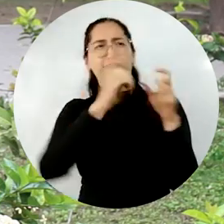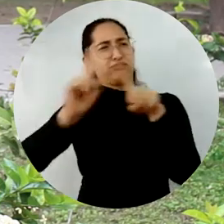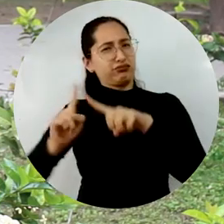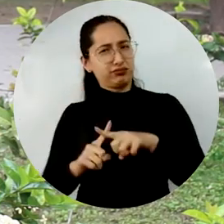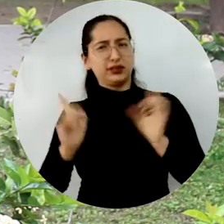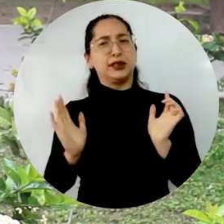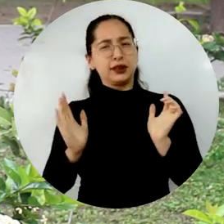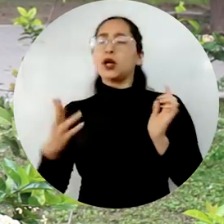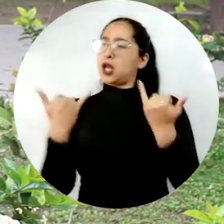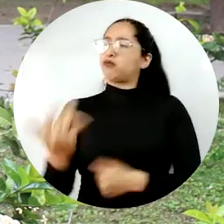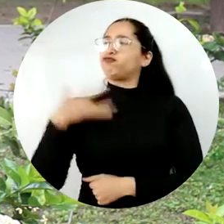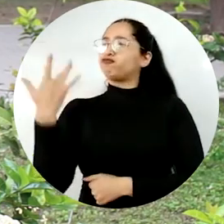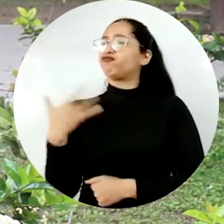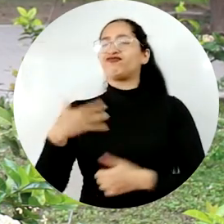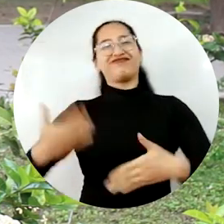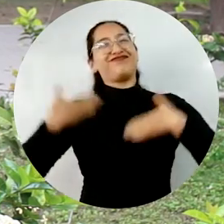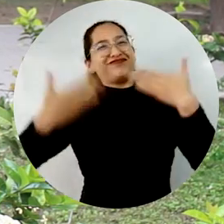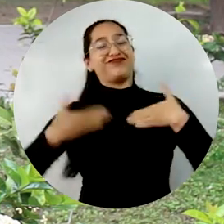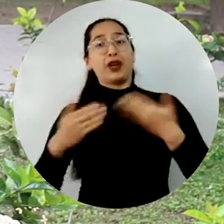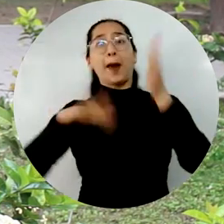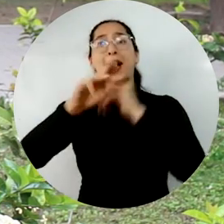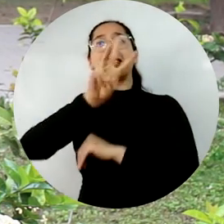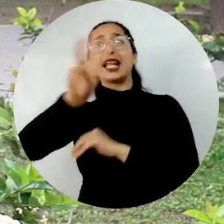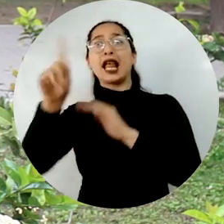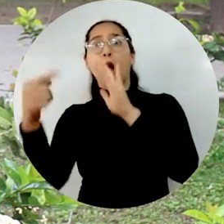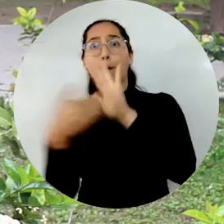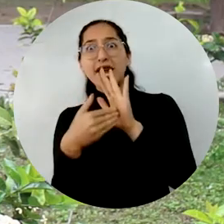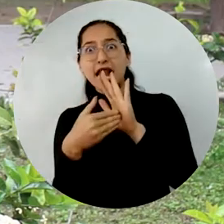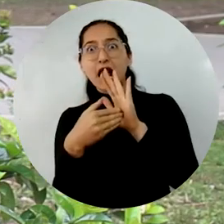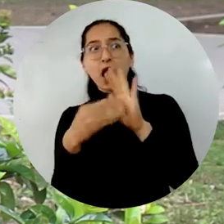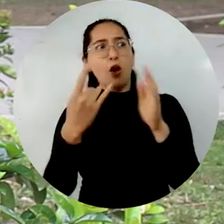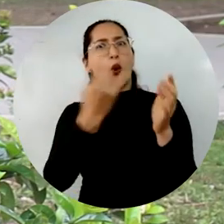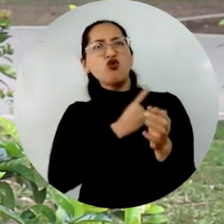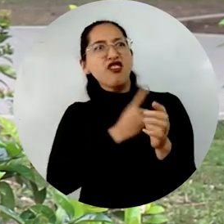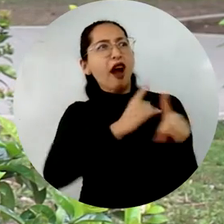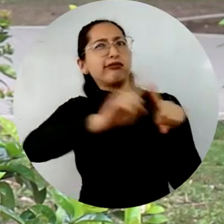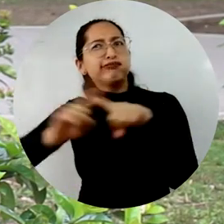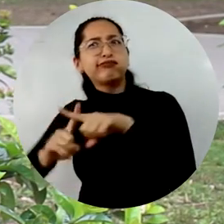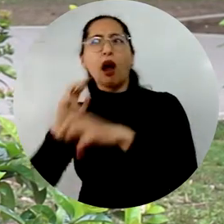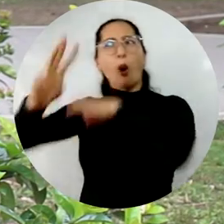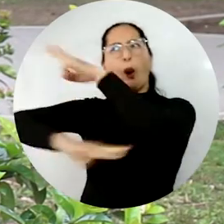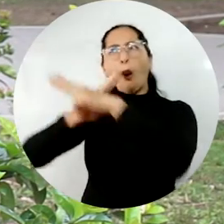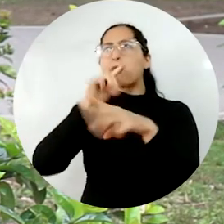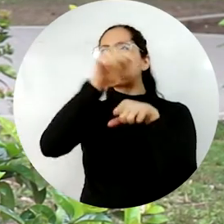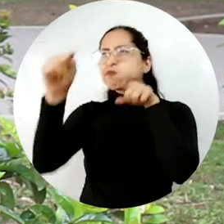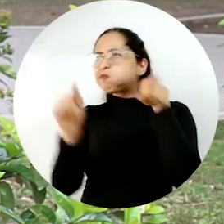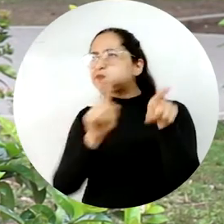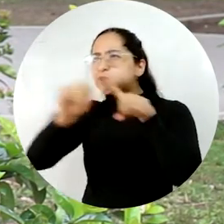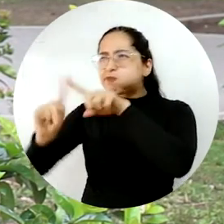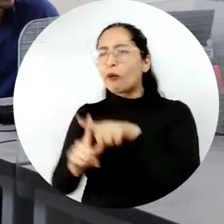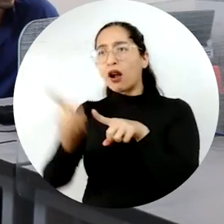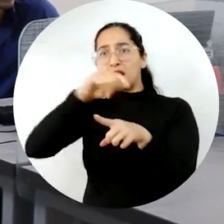muy feliz, contenta. Vi que son más de 31.000 universidades a nivel mundial. Entonces, imagínate, para mí es un motivo de